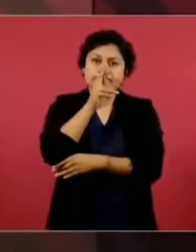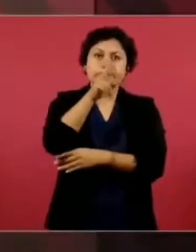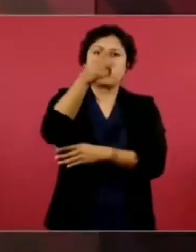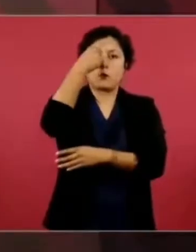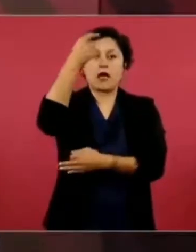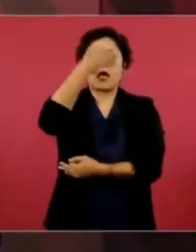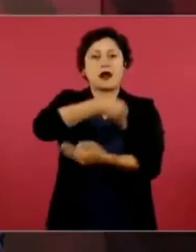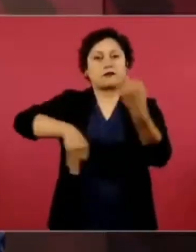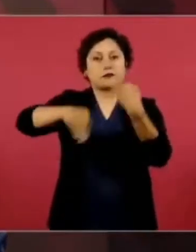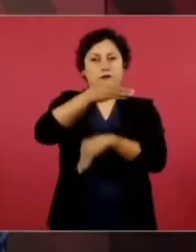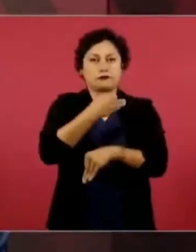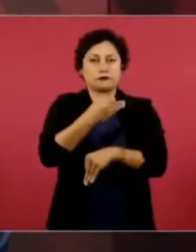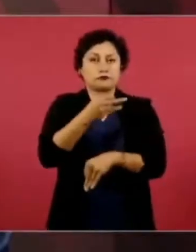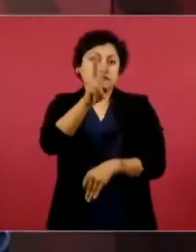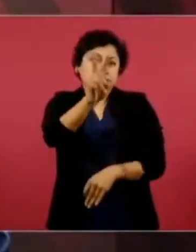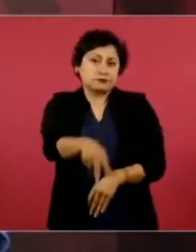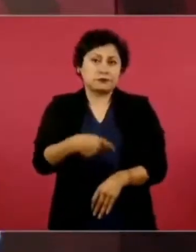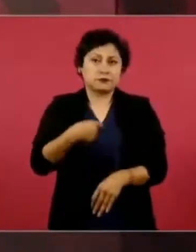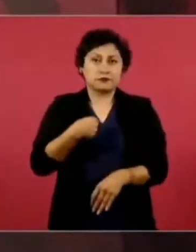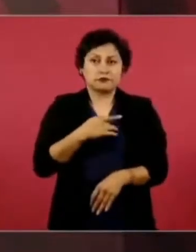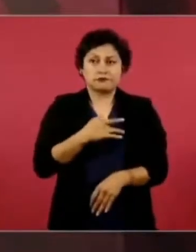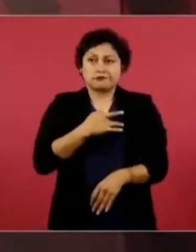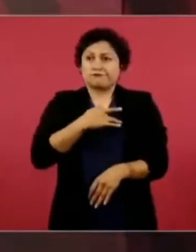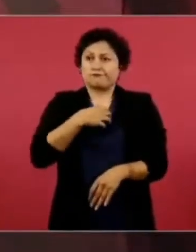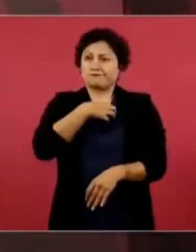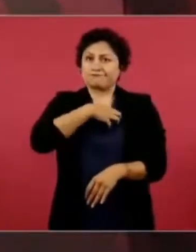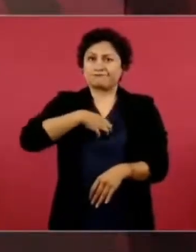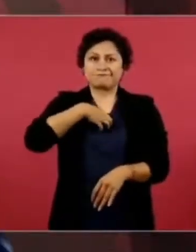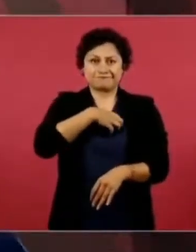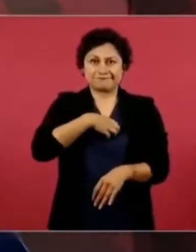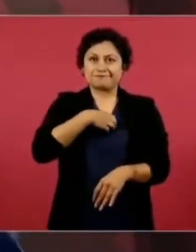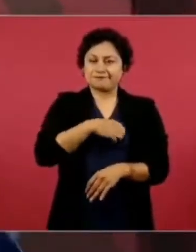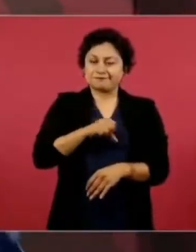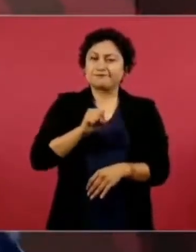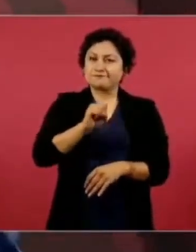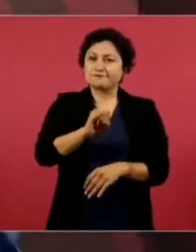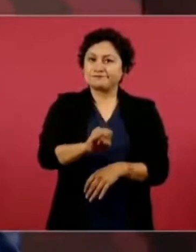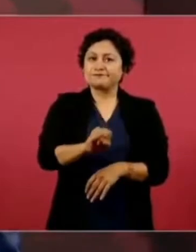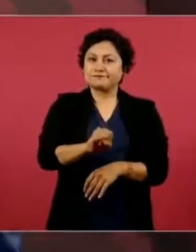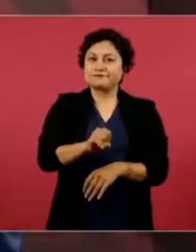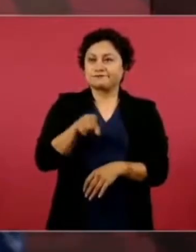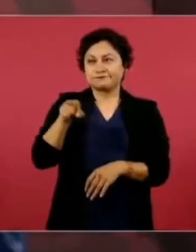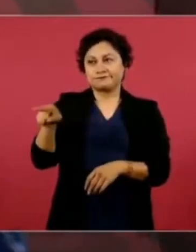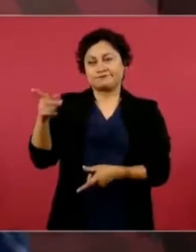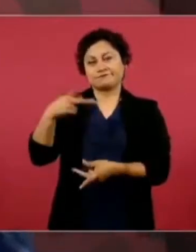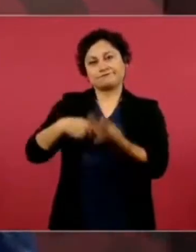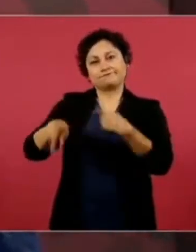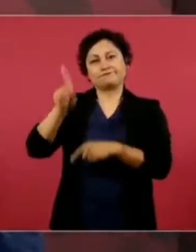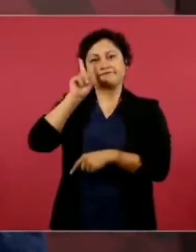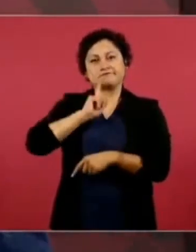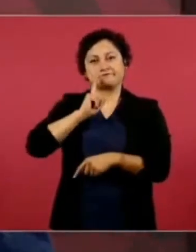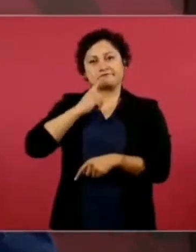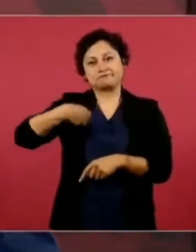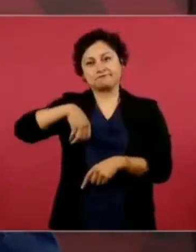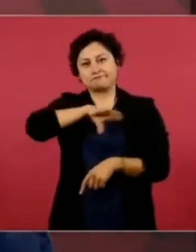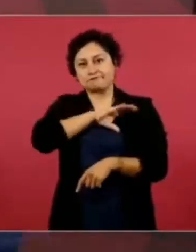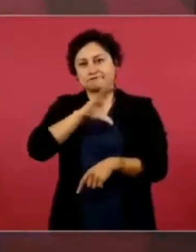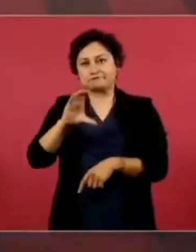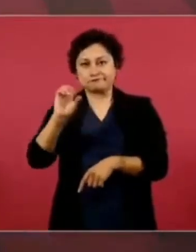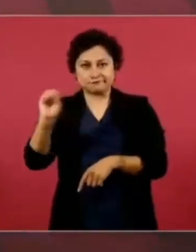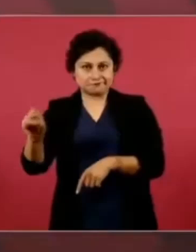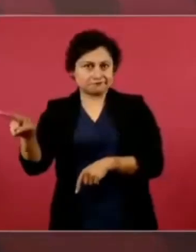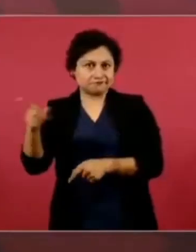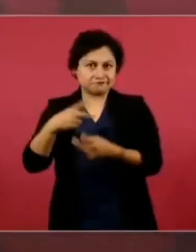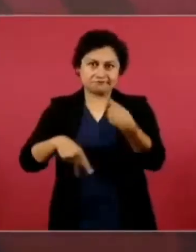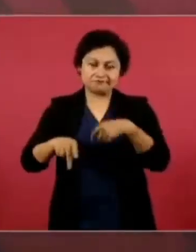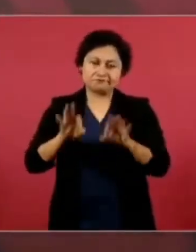optimista con la llegada de Claudia. Ya hasta